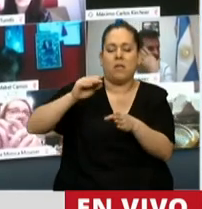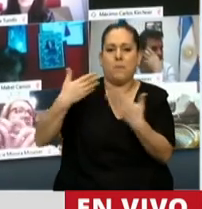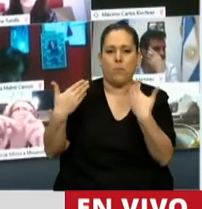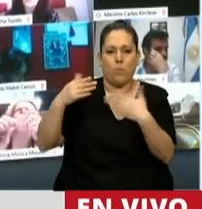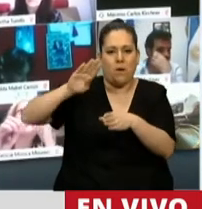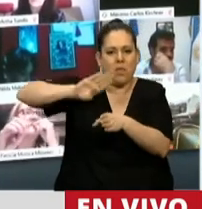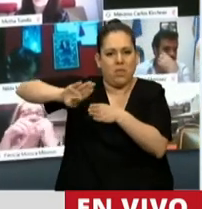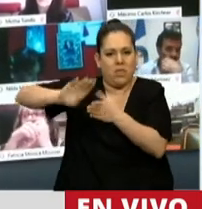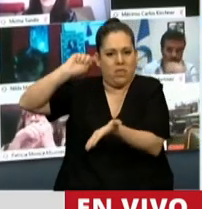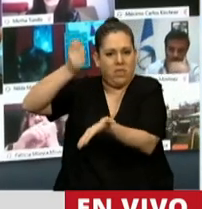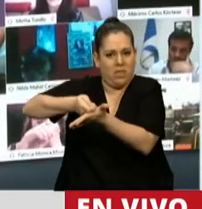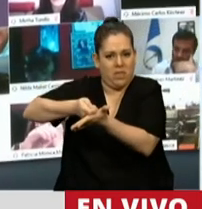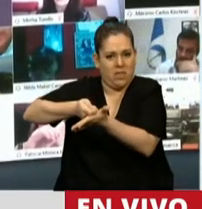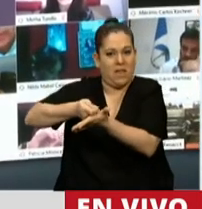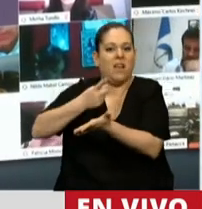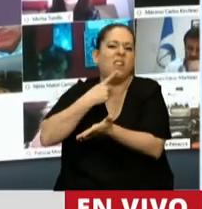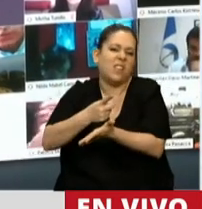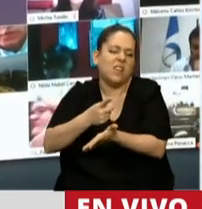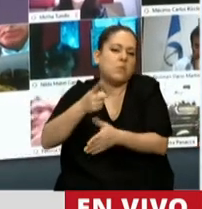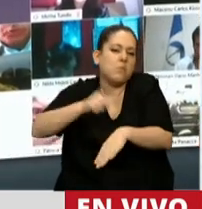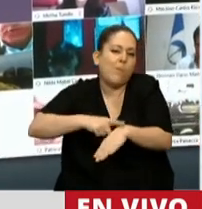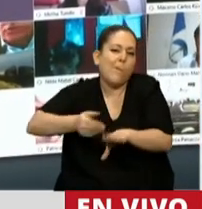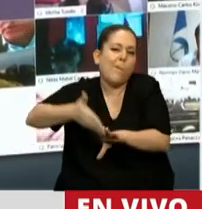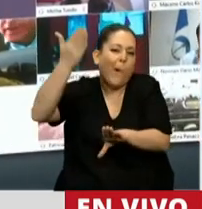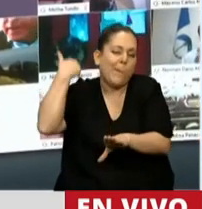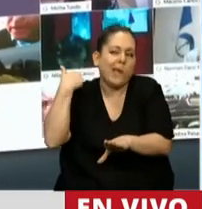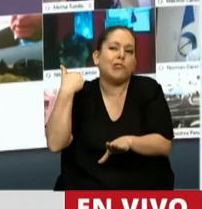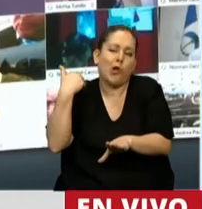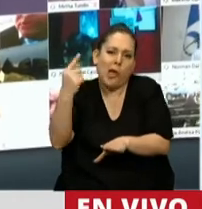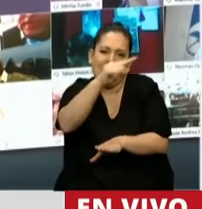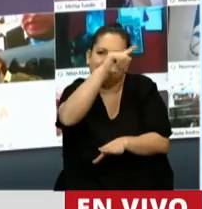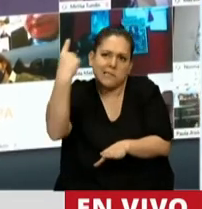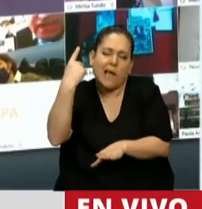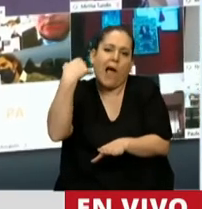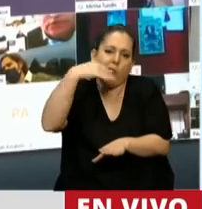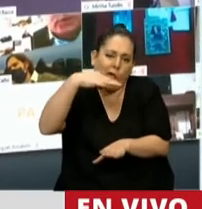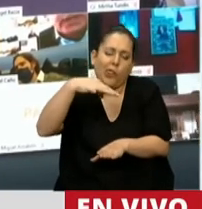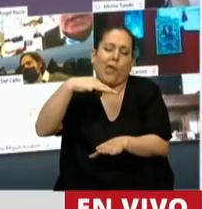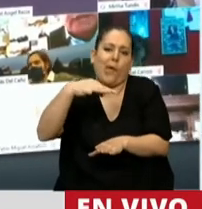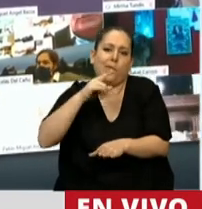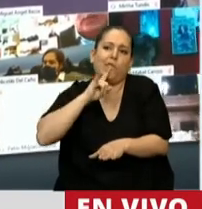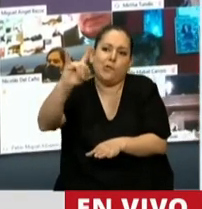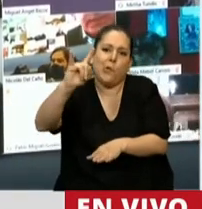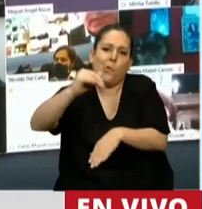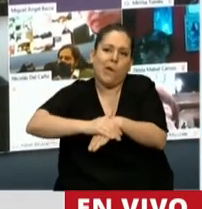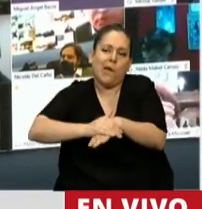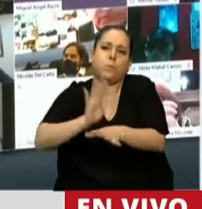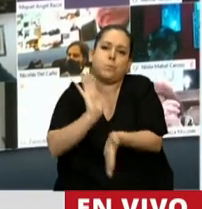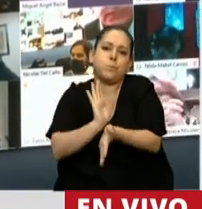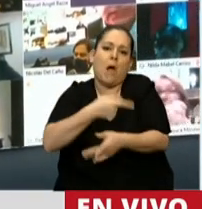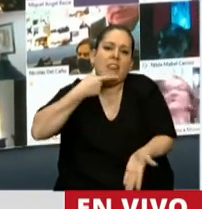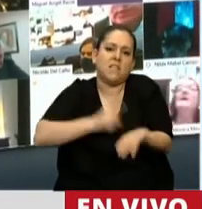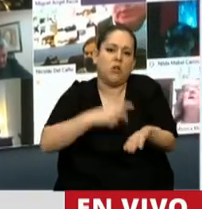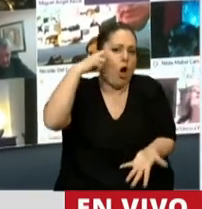y en aquel momento, porque se consideraba que era una cuestión de Estado y no era solamente una política de gobierno. En